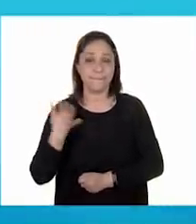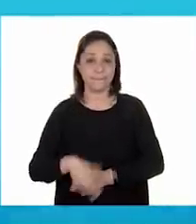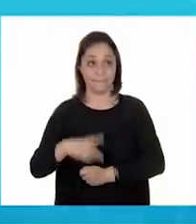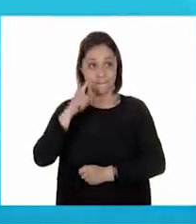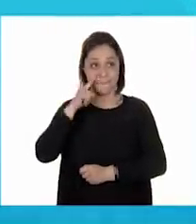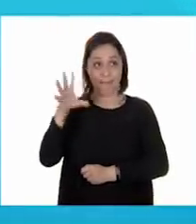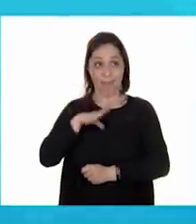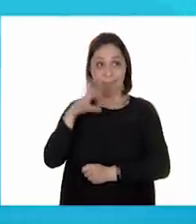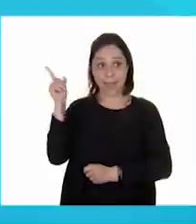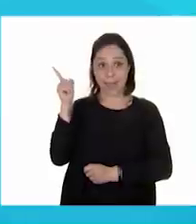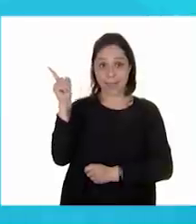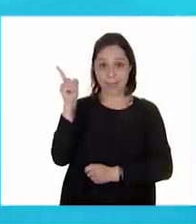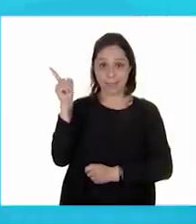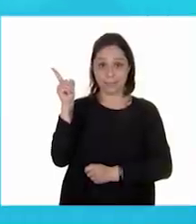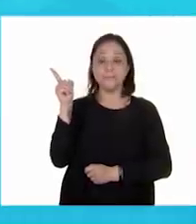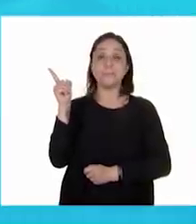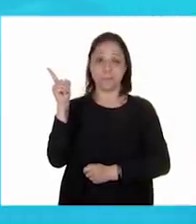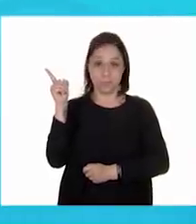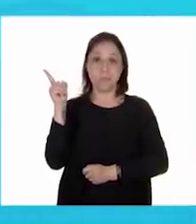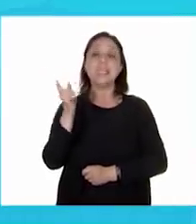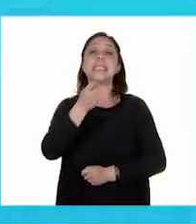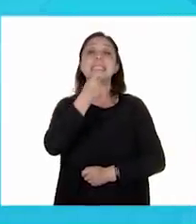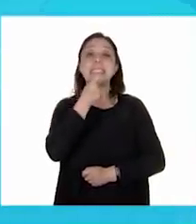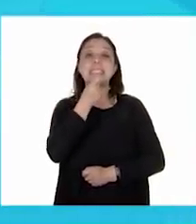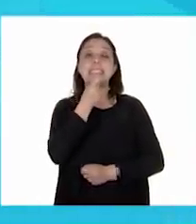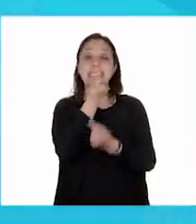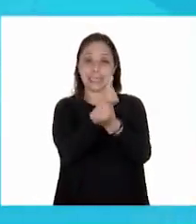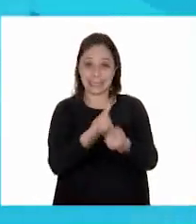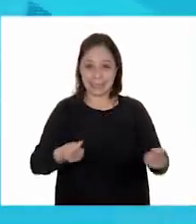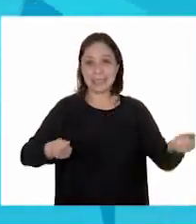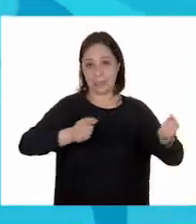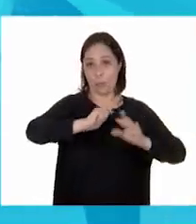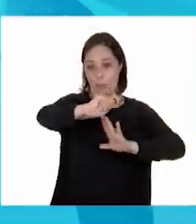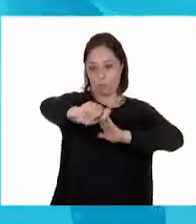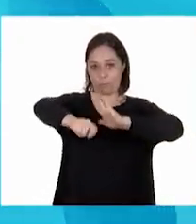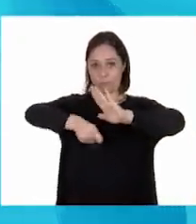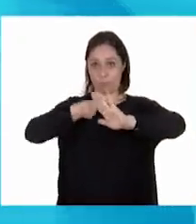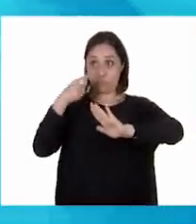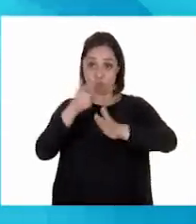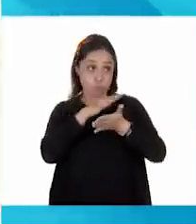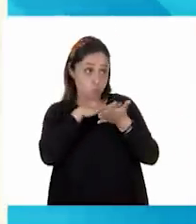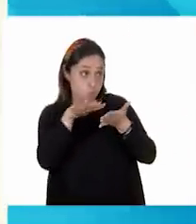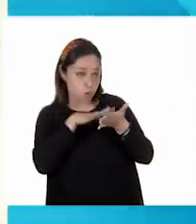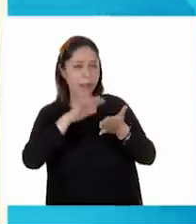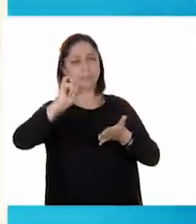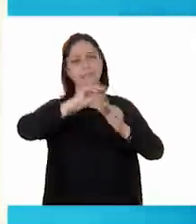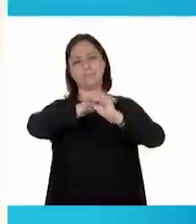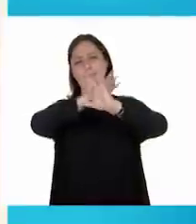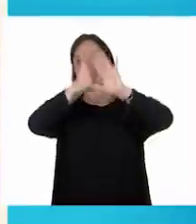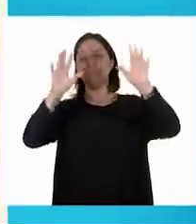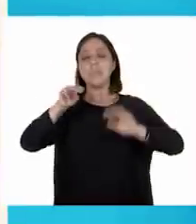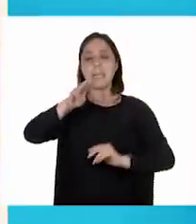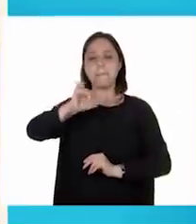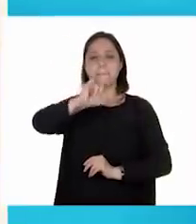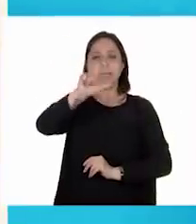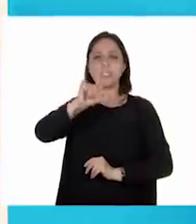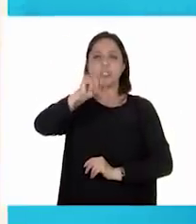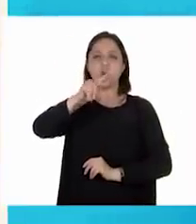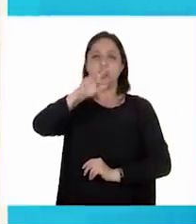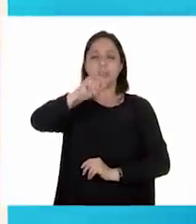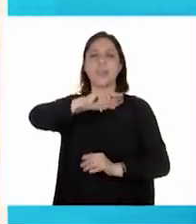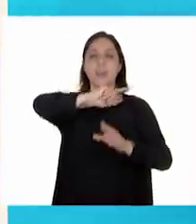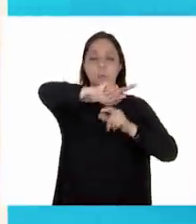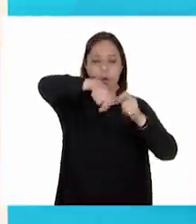entonces esto que nos mandaron las niñas y los niños. Así es. ¿Lo quieres leer? Con mucho gusto, claro. Dice, el michiotes es un